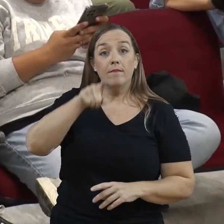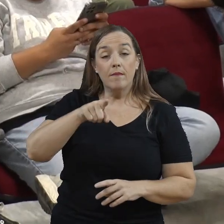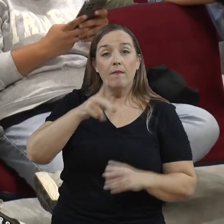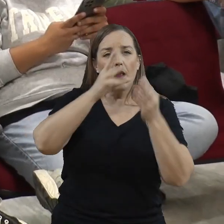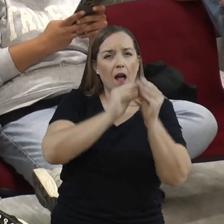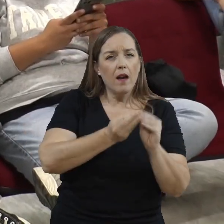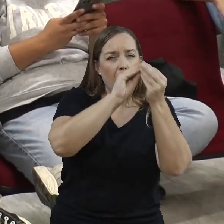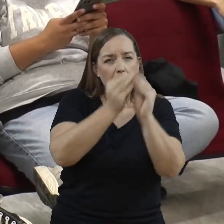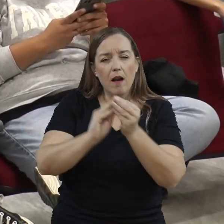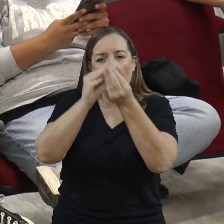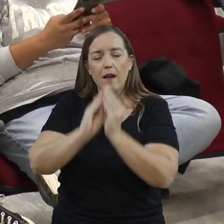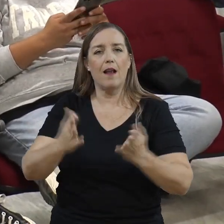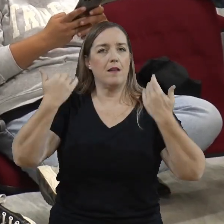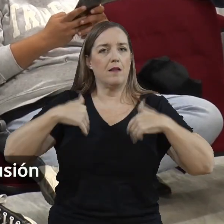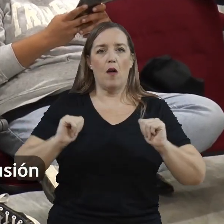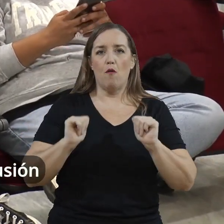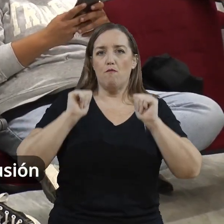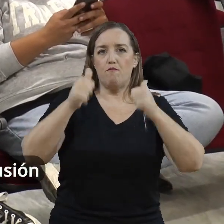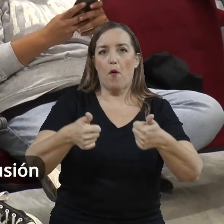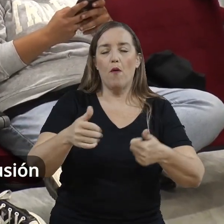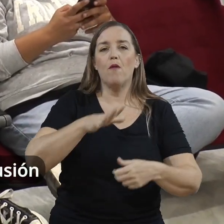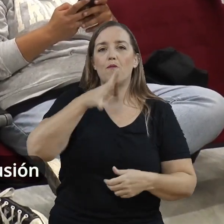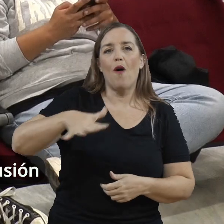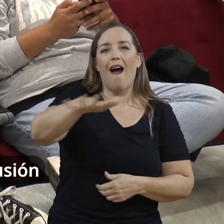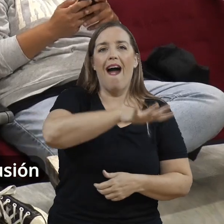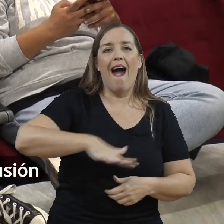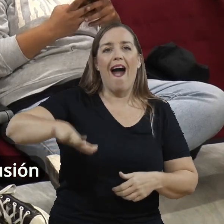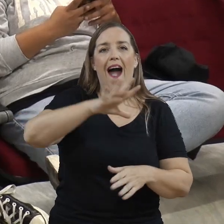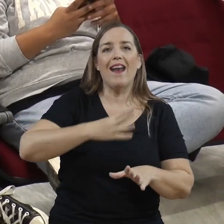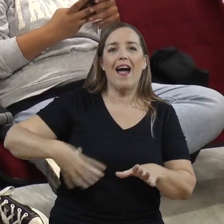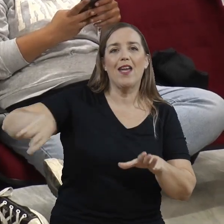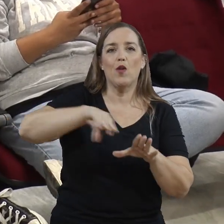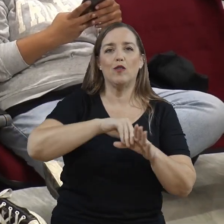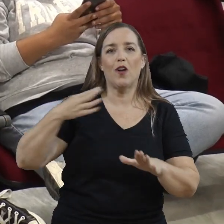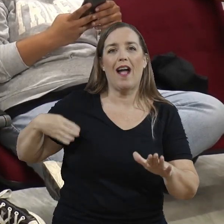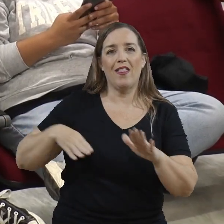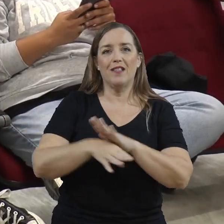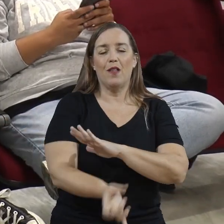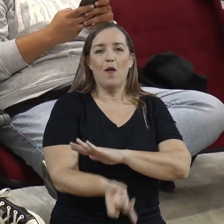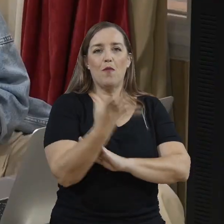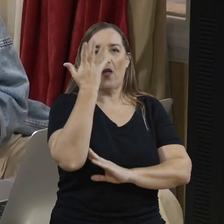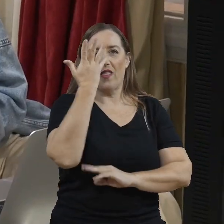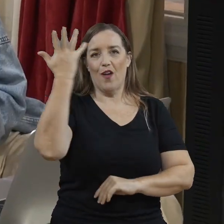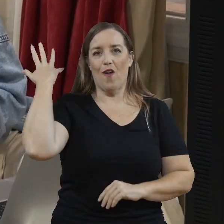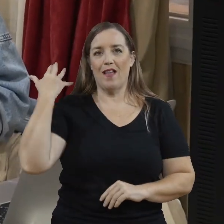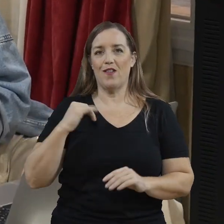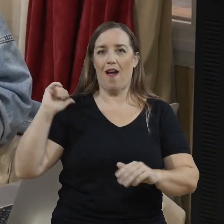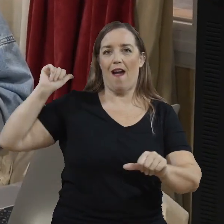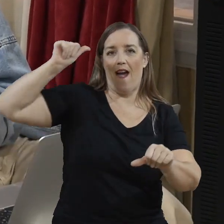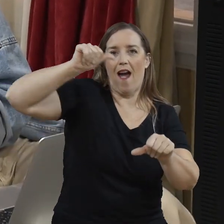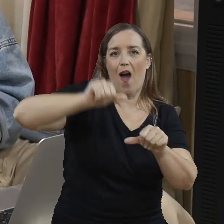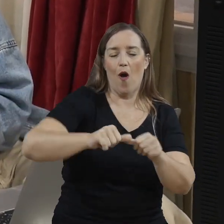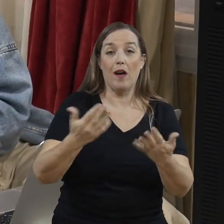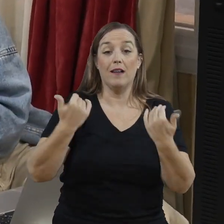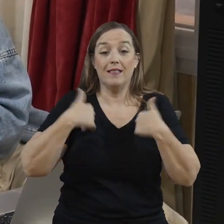Muchas de esas acciones se están aplicando ya desde que se creó el área de inclusión y accesibilidad hace 5 años. Y se refieren a